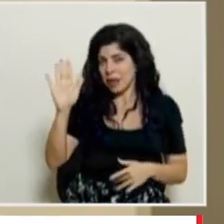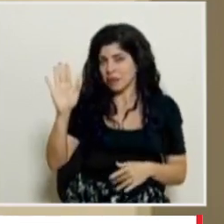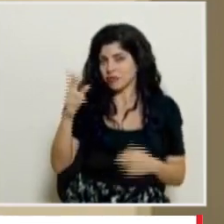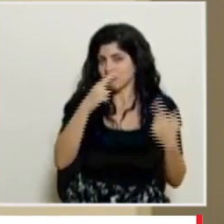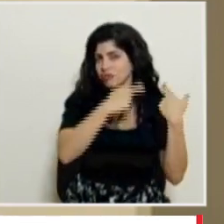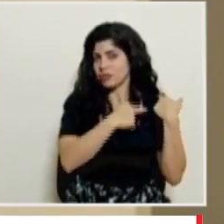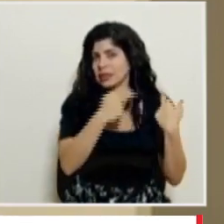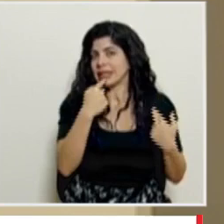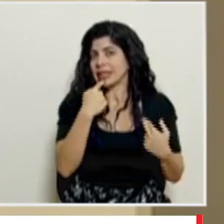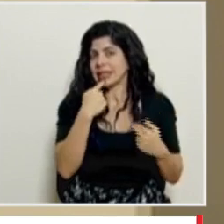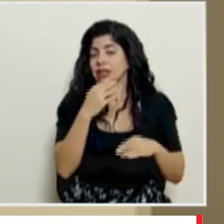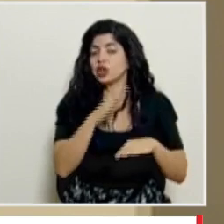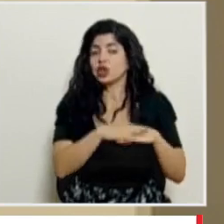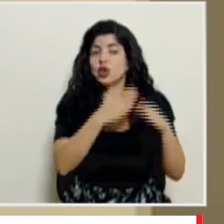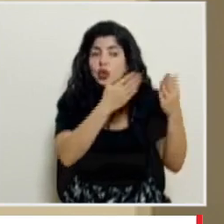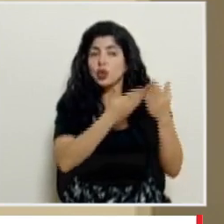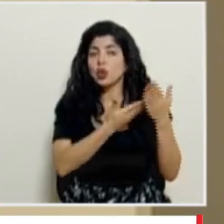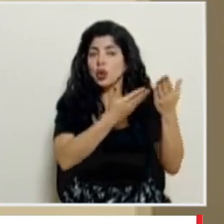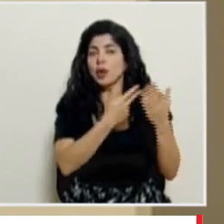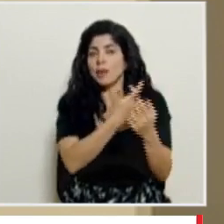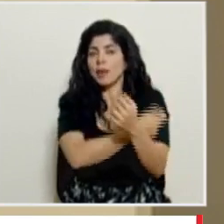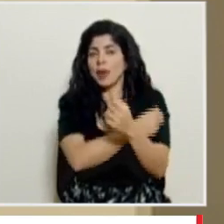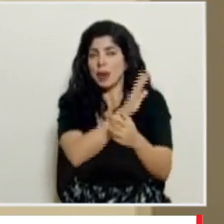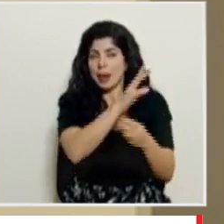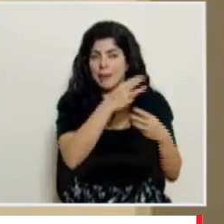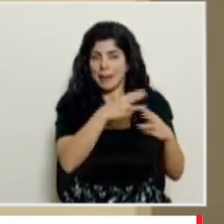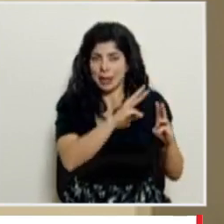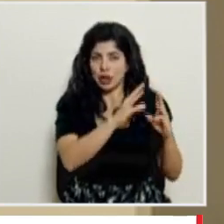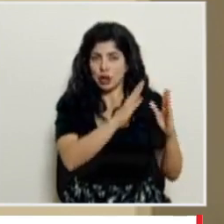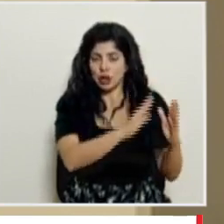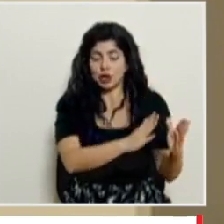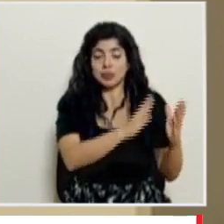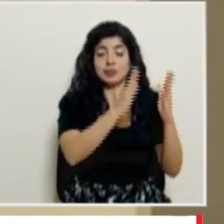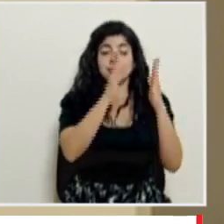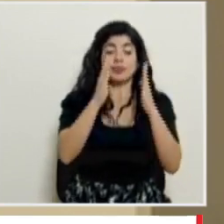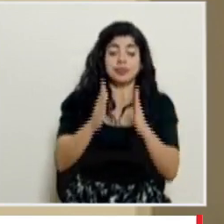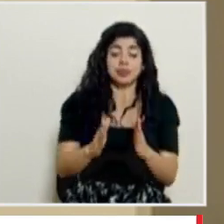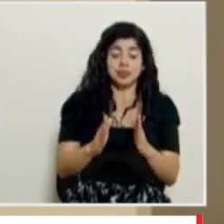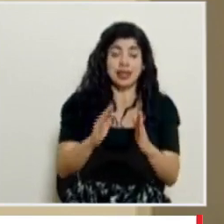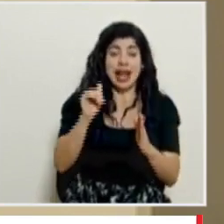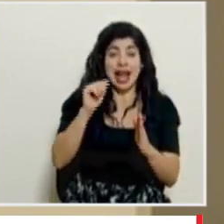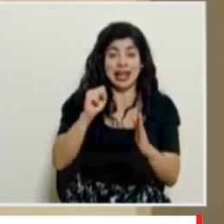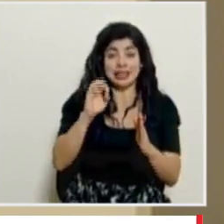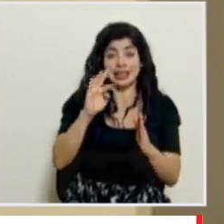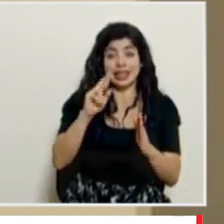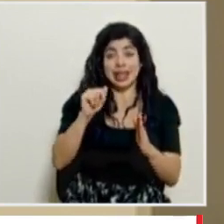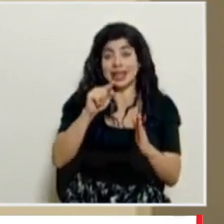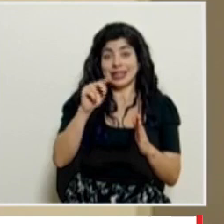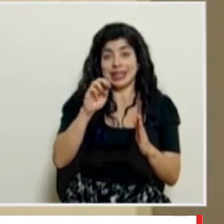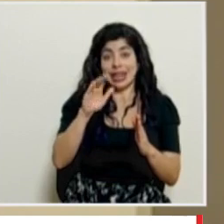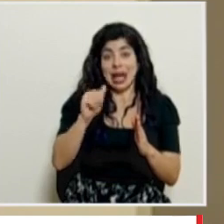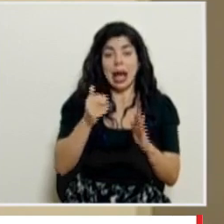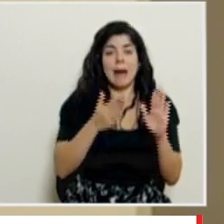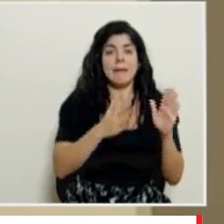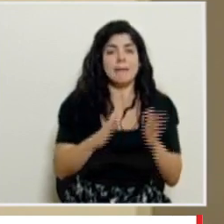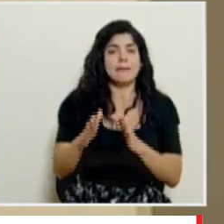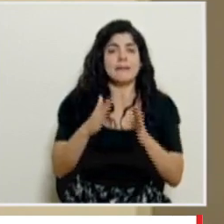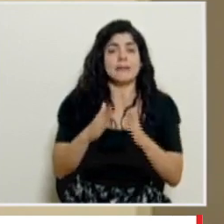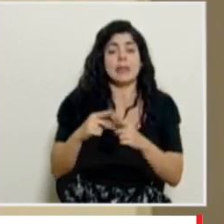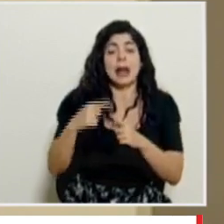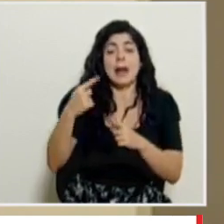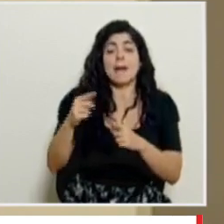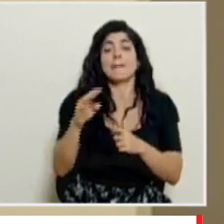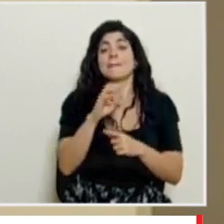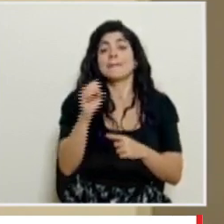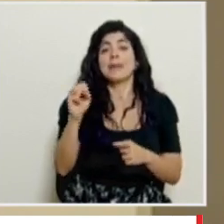a las dosis que nos ofrecen mediante este mecanismo y en relación con AstraZeneca tenemos previsto para el